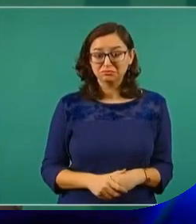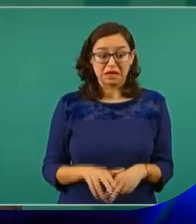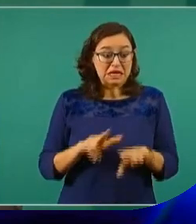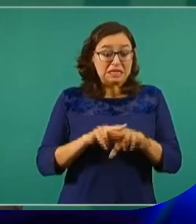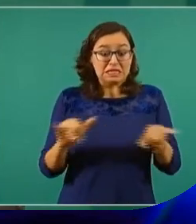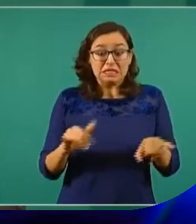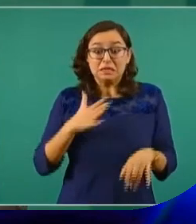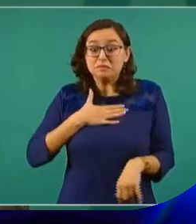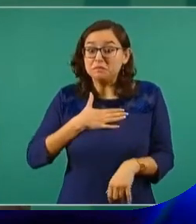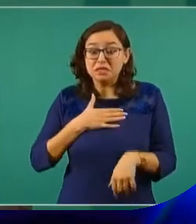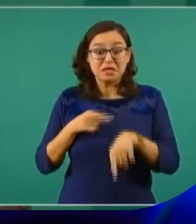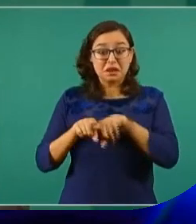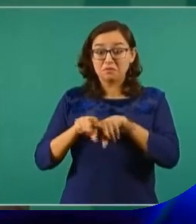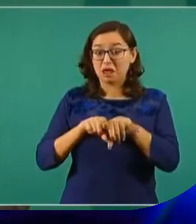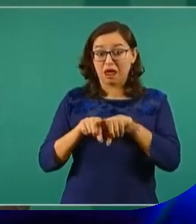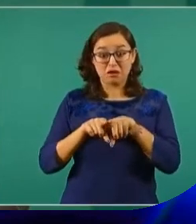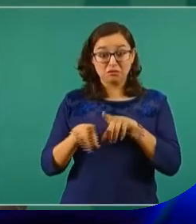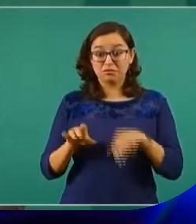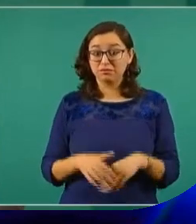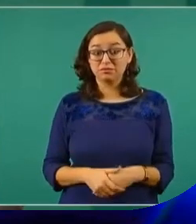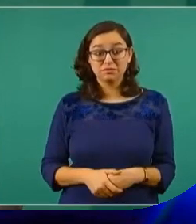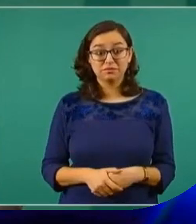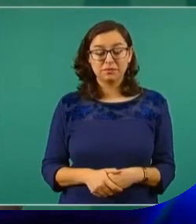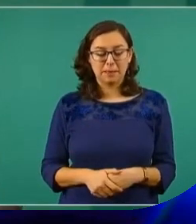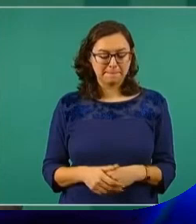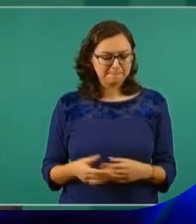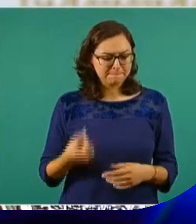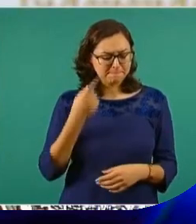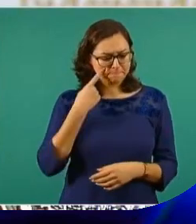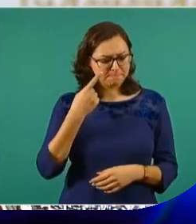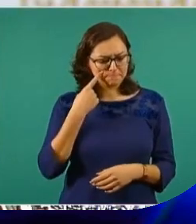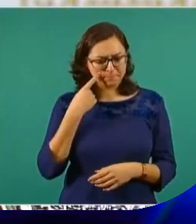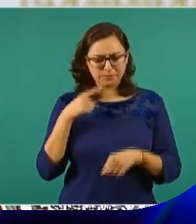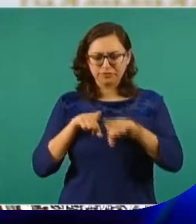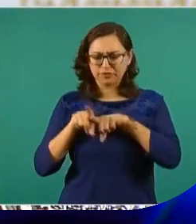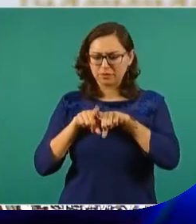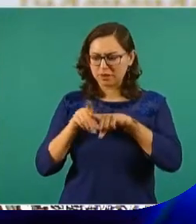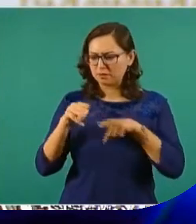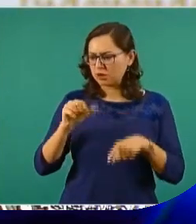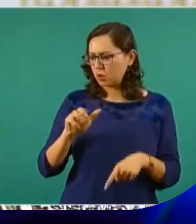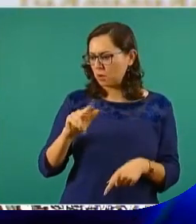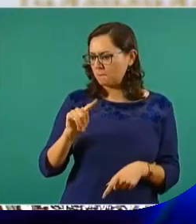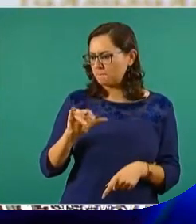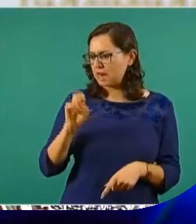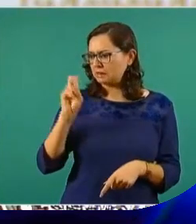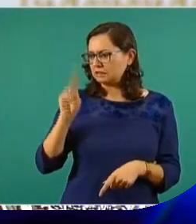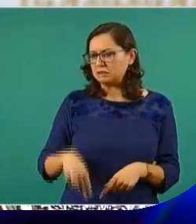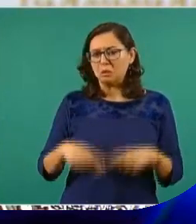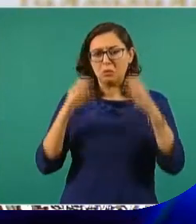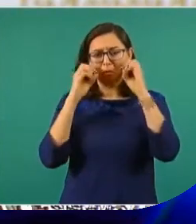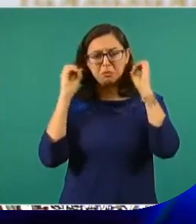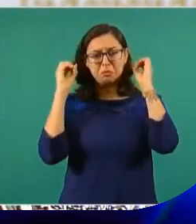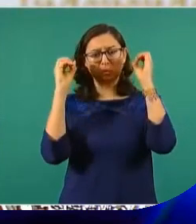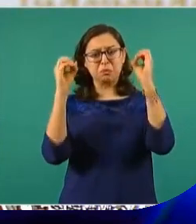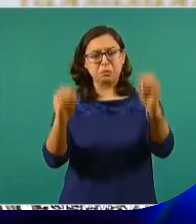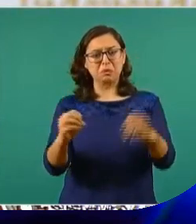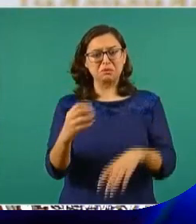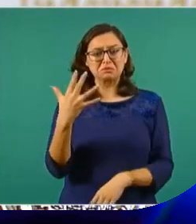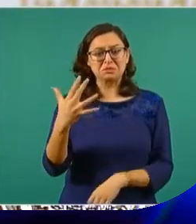Este, a mi hermano Martín, pues no lo veo desde hace cinco años.